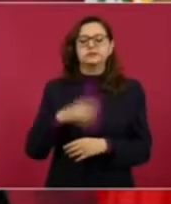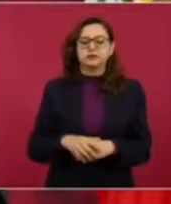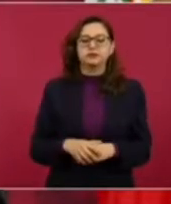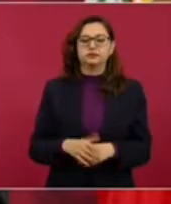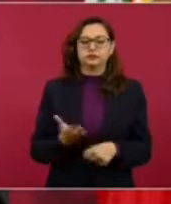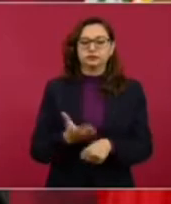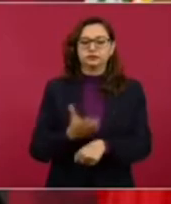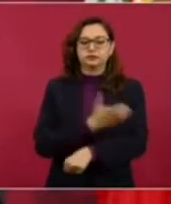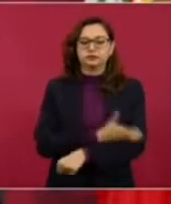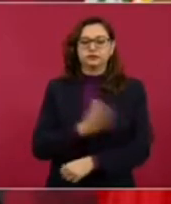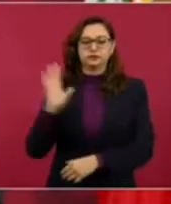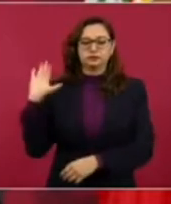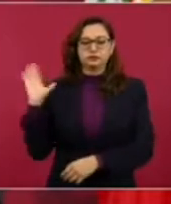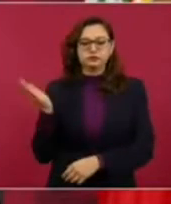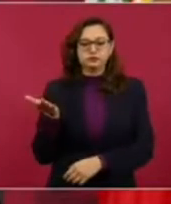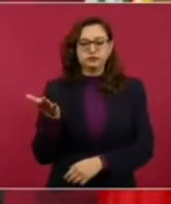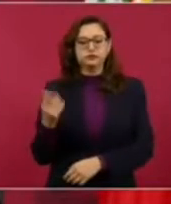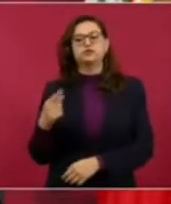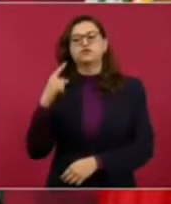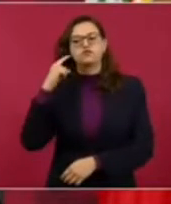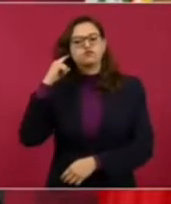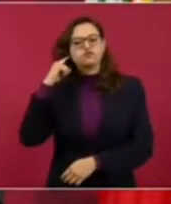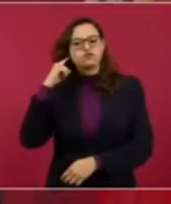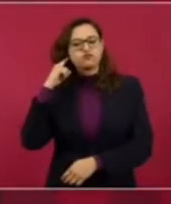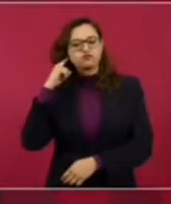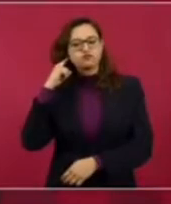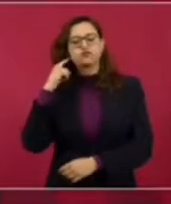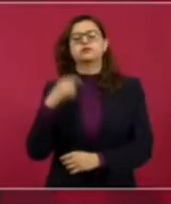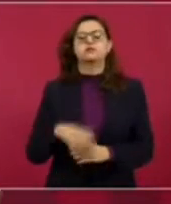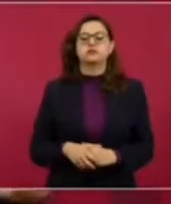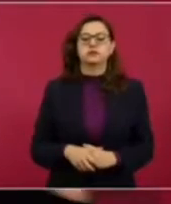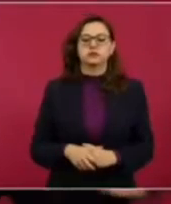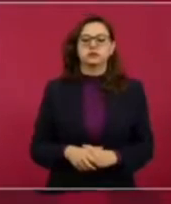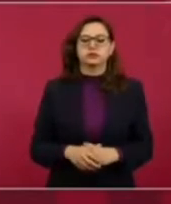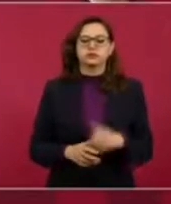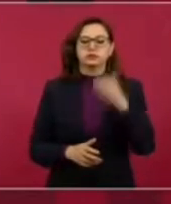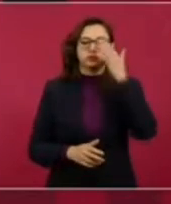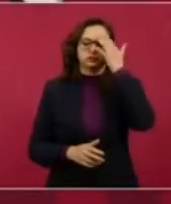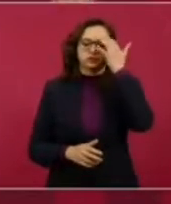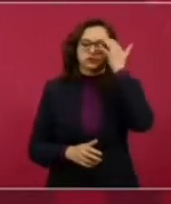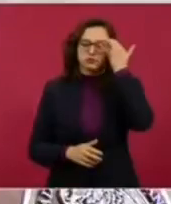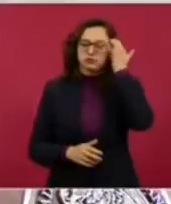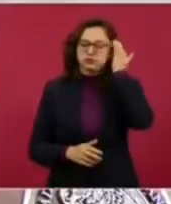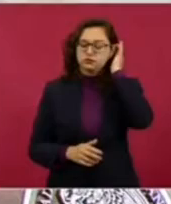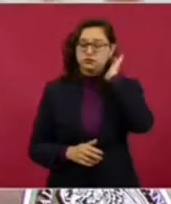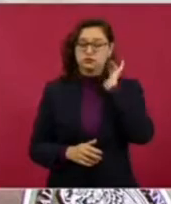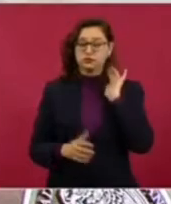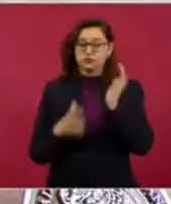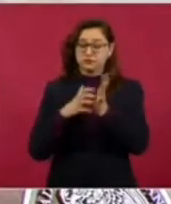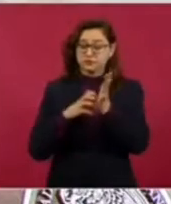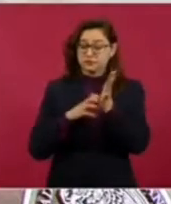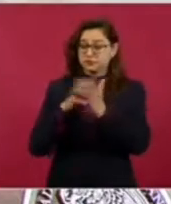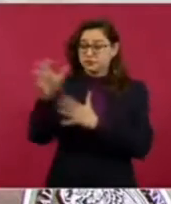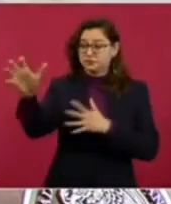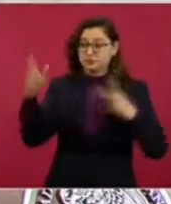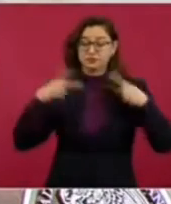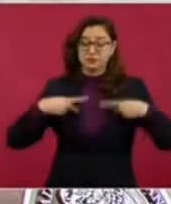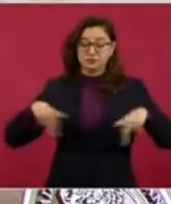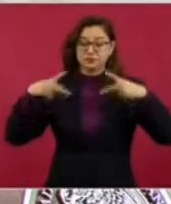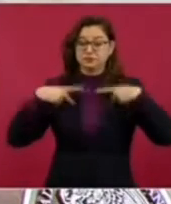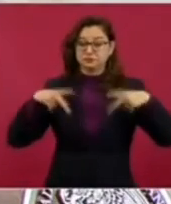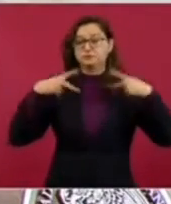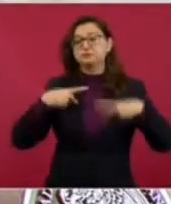compañeros meseros, todos